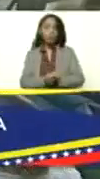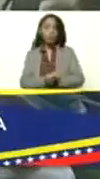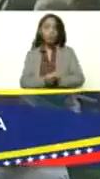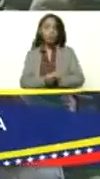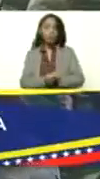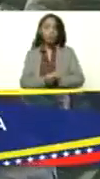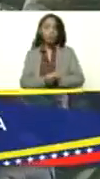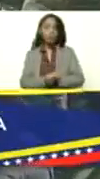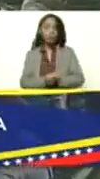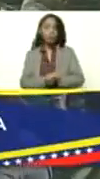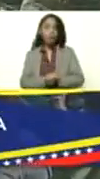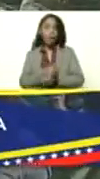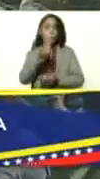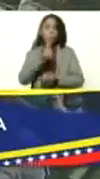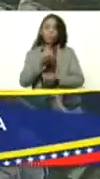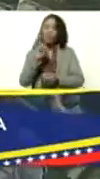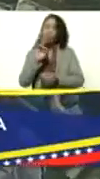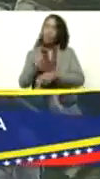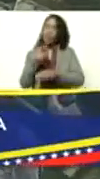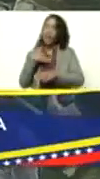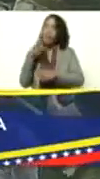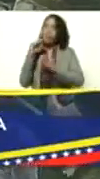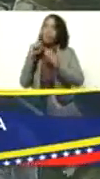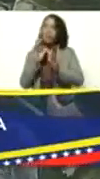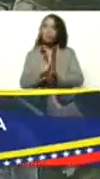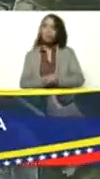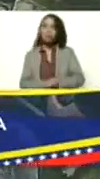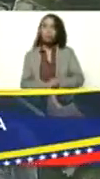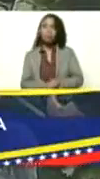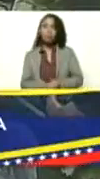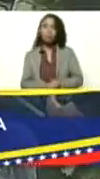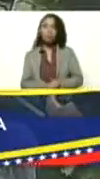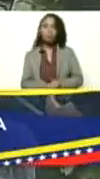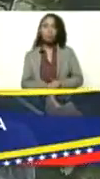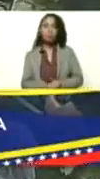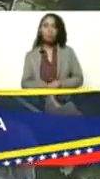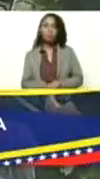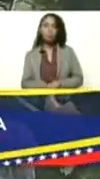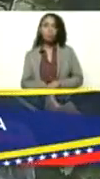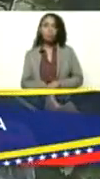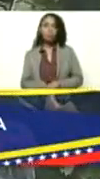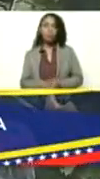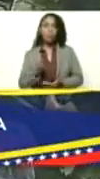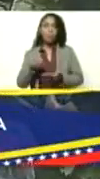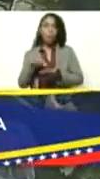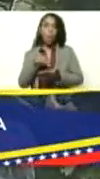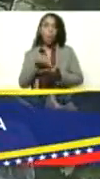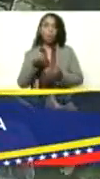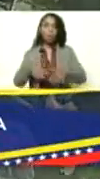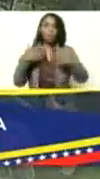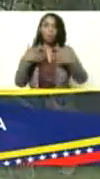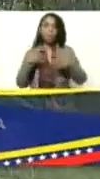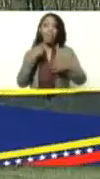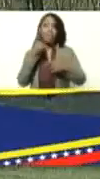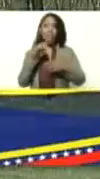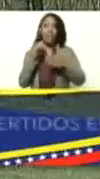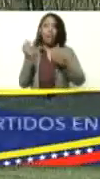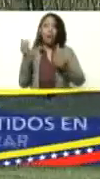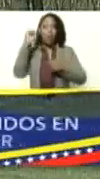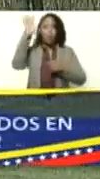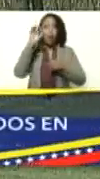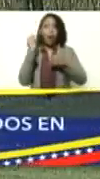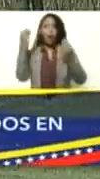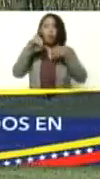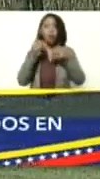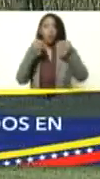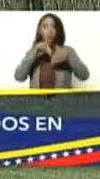la gente no me deja hablar estas cabras están emocionadas entonces estoy de acuerdo grita por